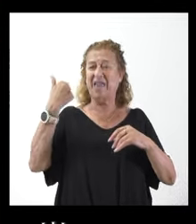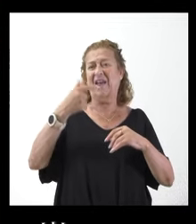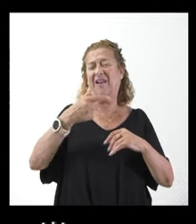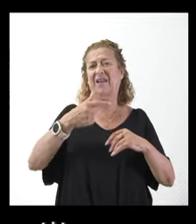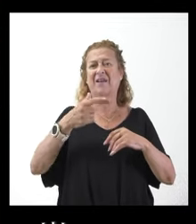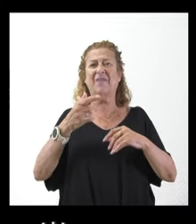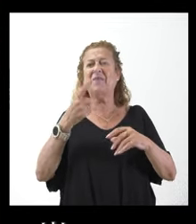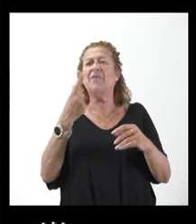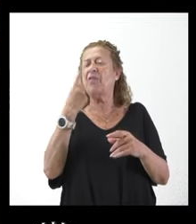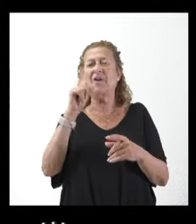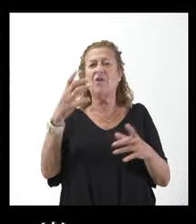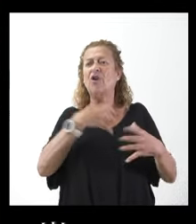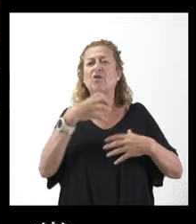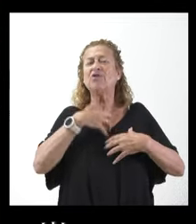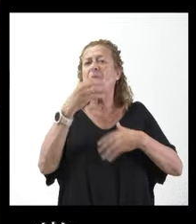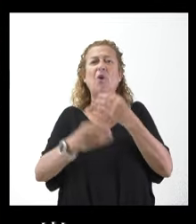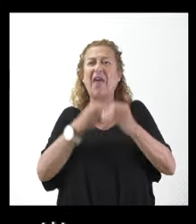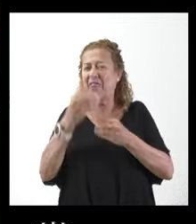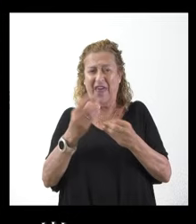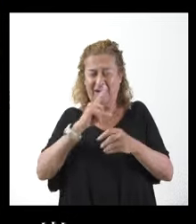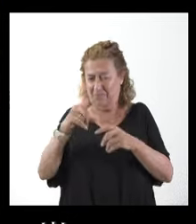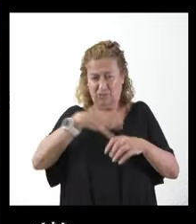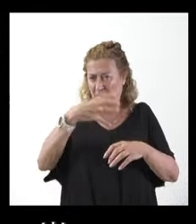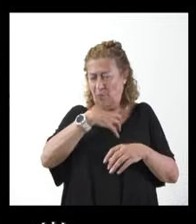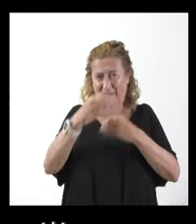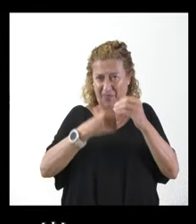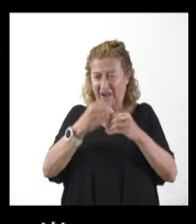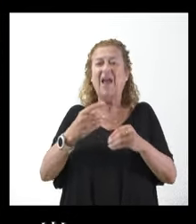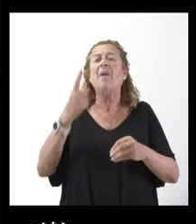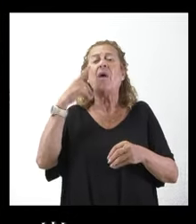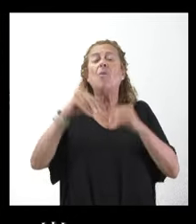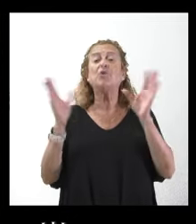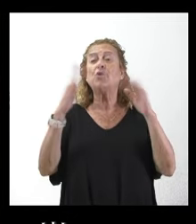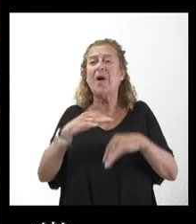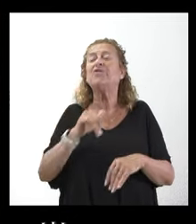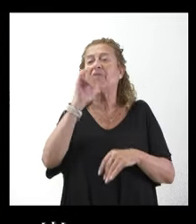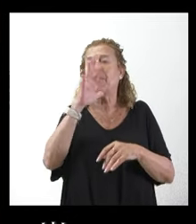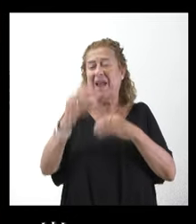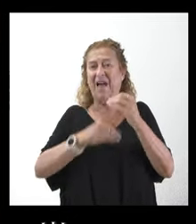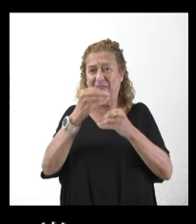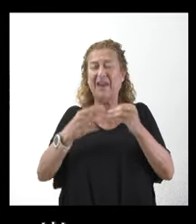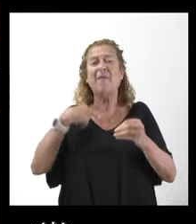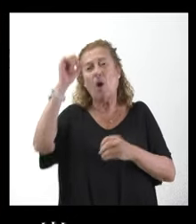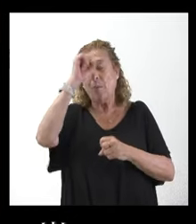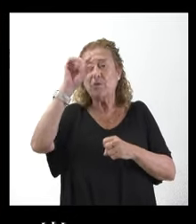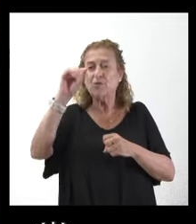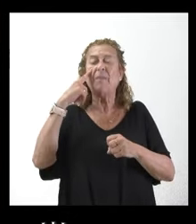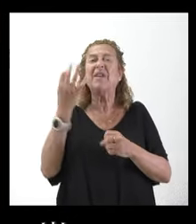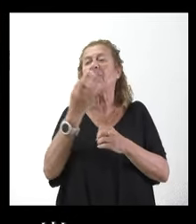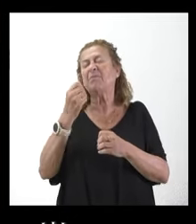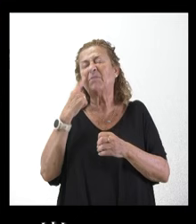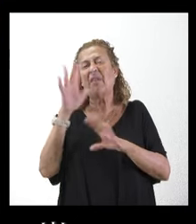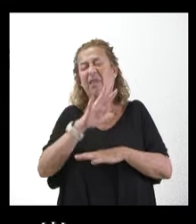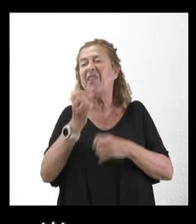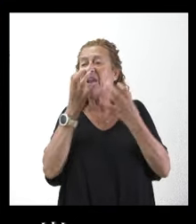cree que no se puede hacer, que no hay votos para hacerlo. No sé si comparte esta opinión y qué le parecen estas declaraciones. Y, en segundo lugar,